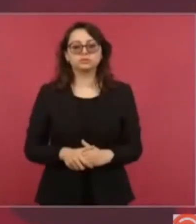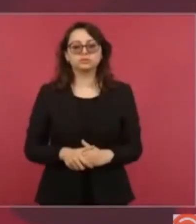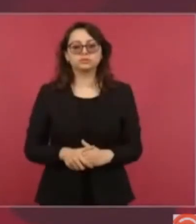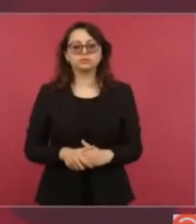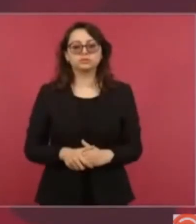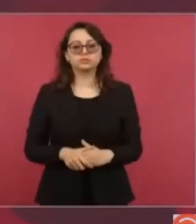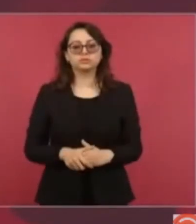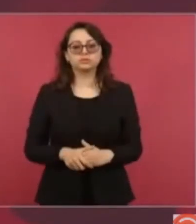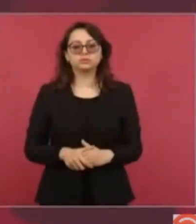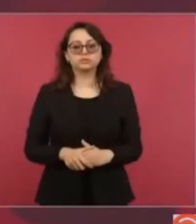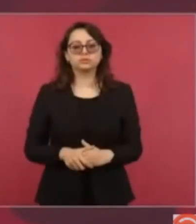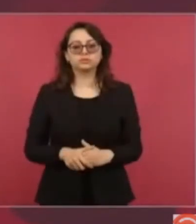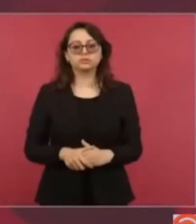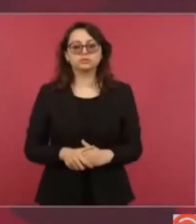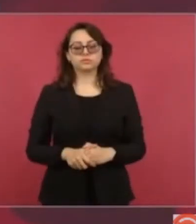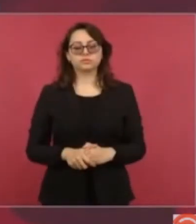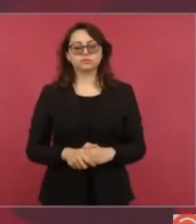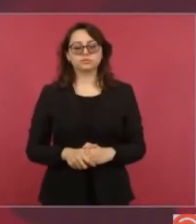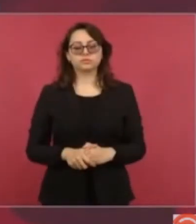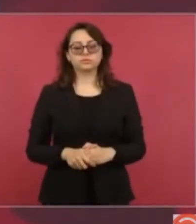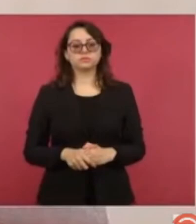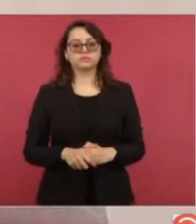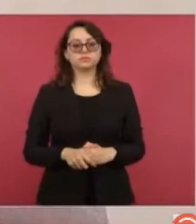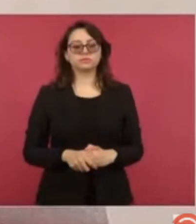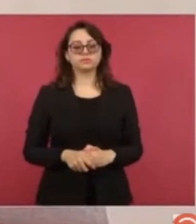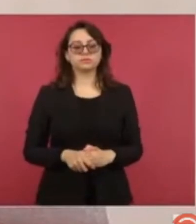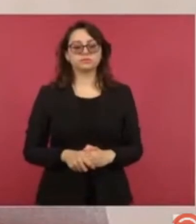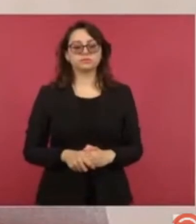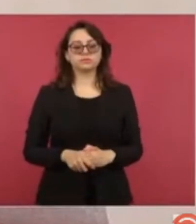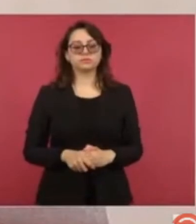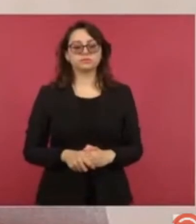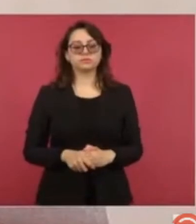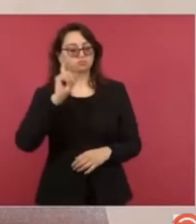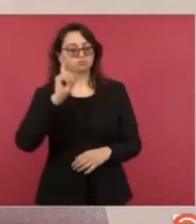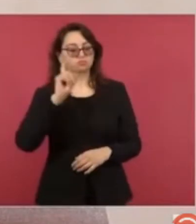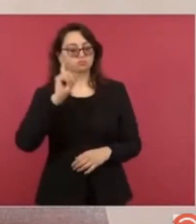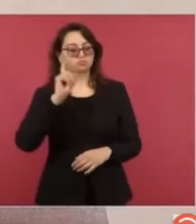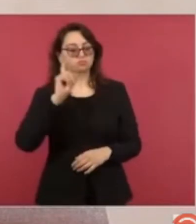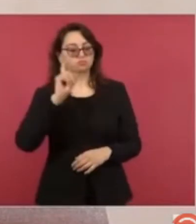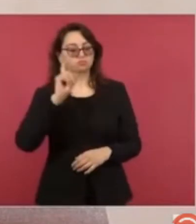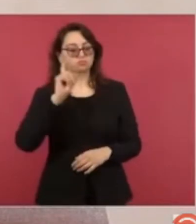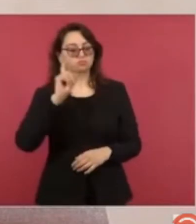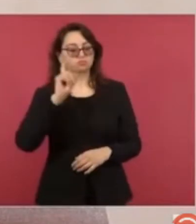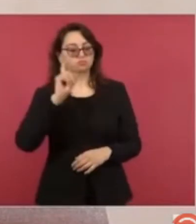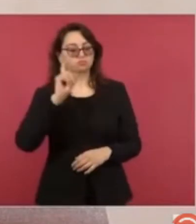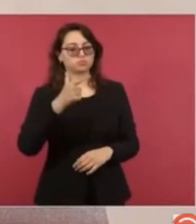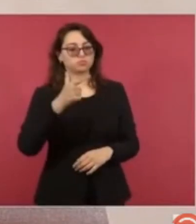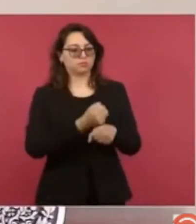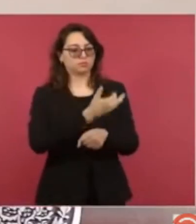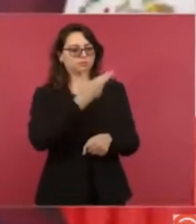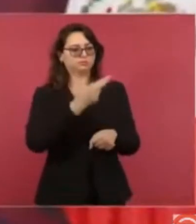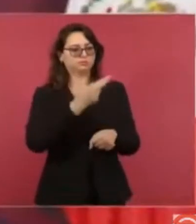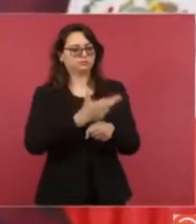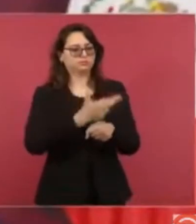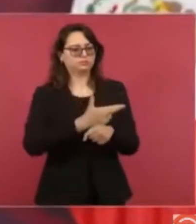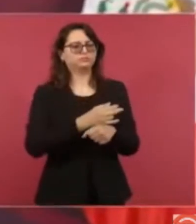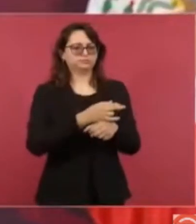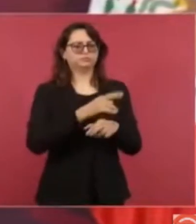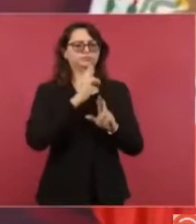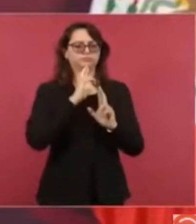Secretaría de Gobernación les informó que